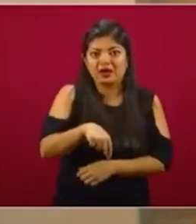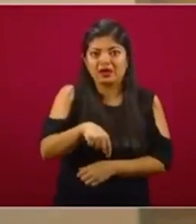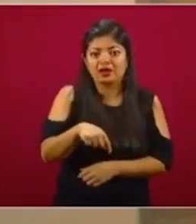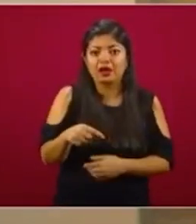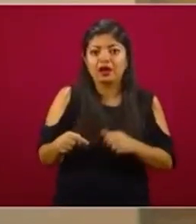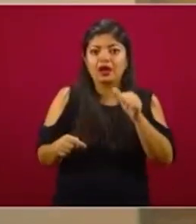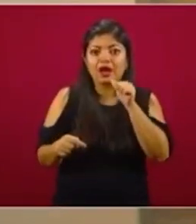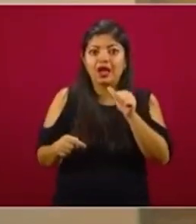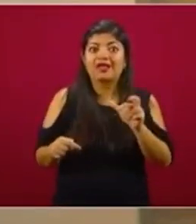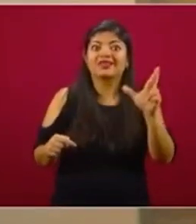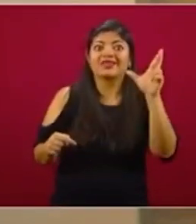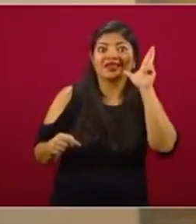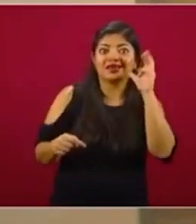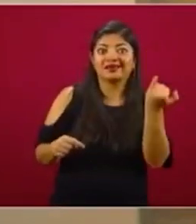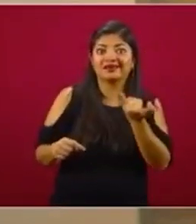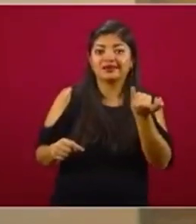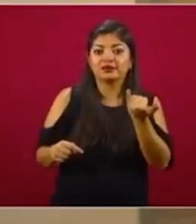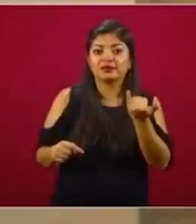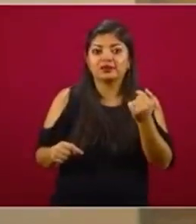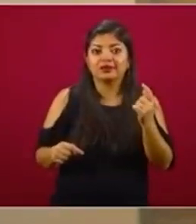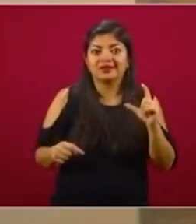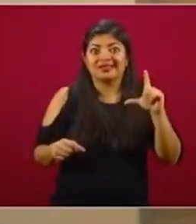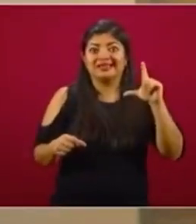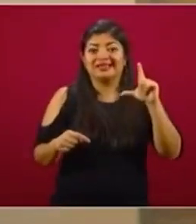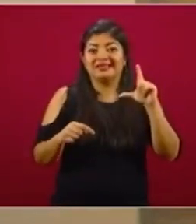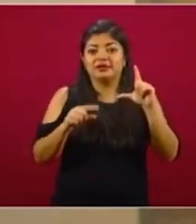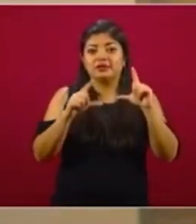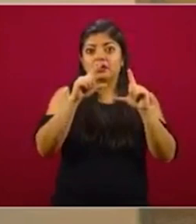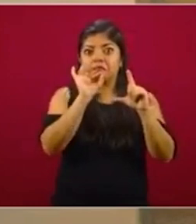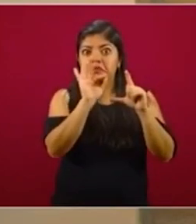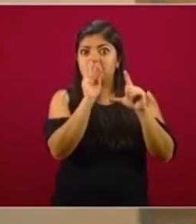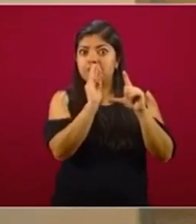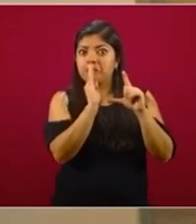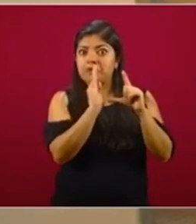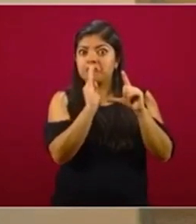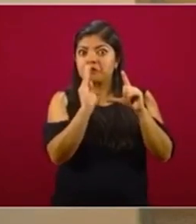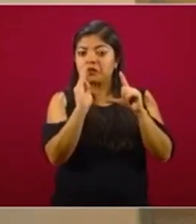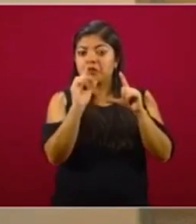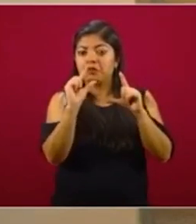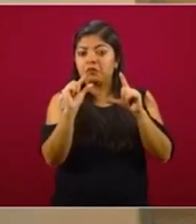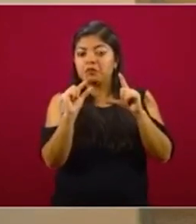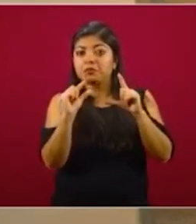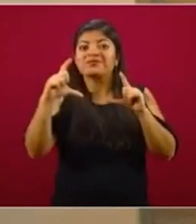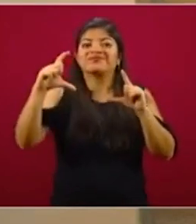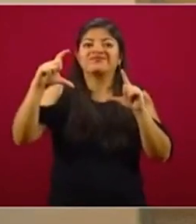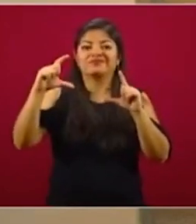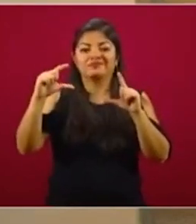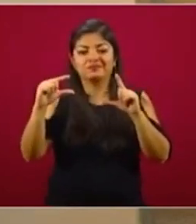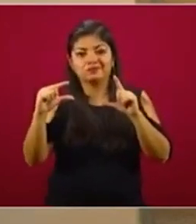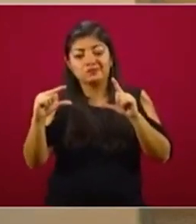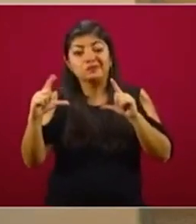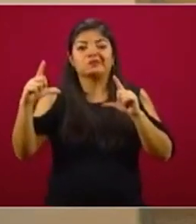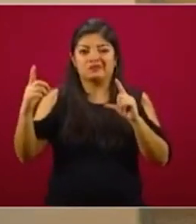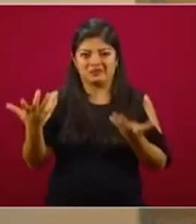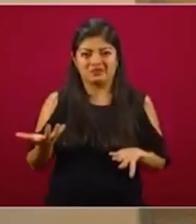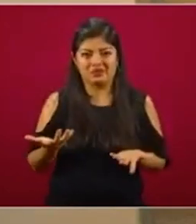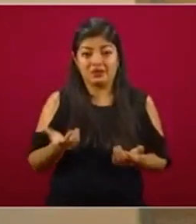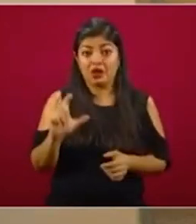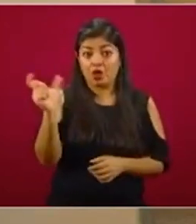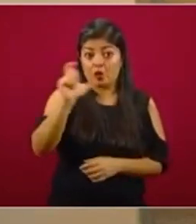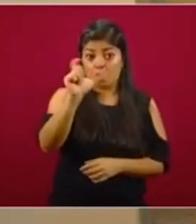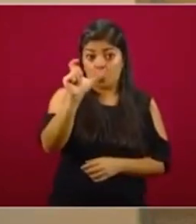anteayer, a pesar de que llevábamos ya seis días corridos de una reducción. Y cuando